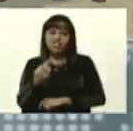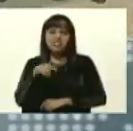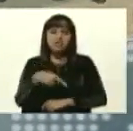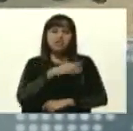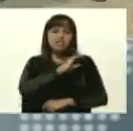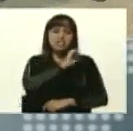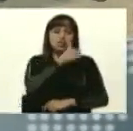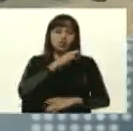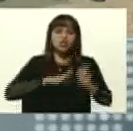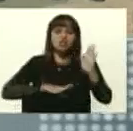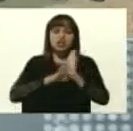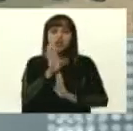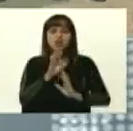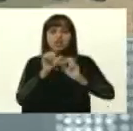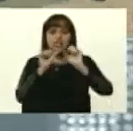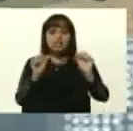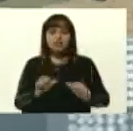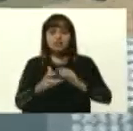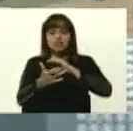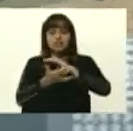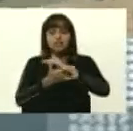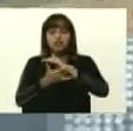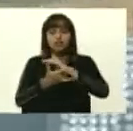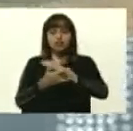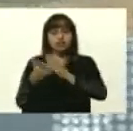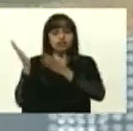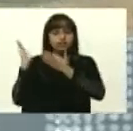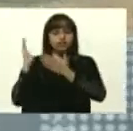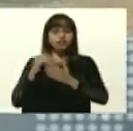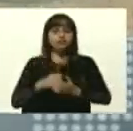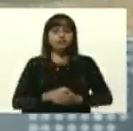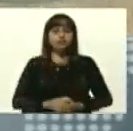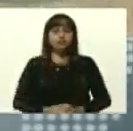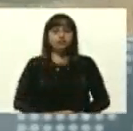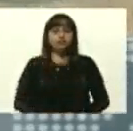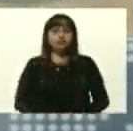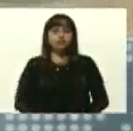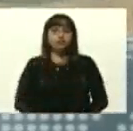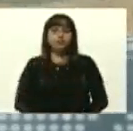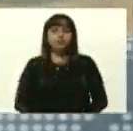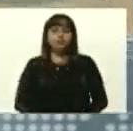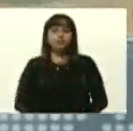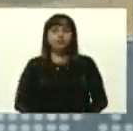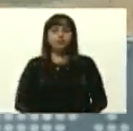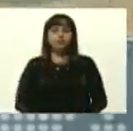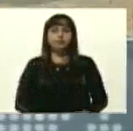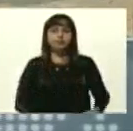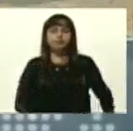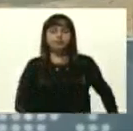Desarrollo del Sistema Tecnológico Alcarabán. ¡Adelante, El Castrero!